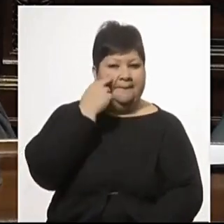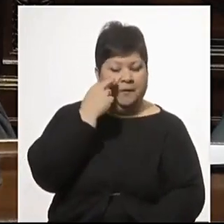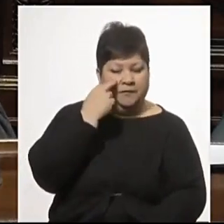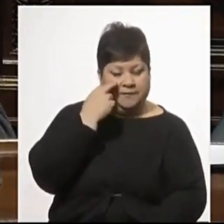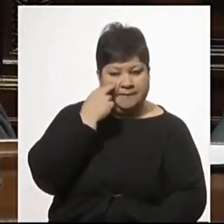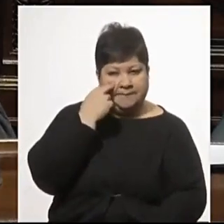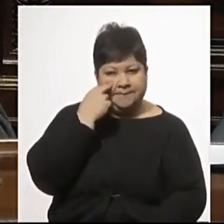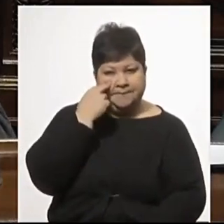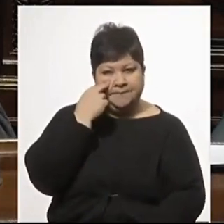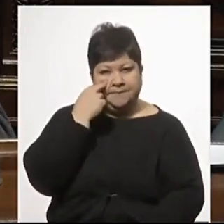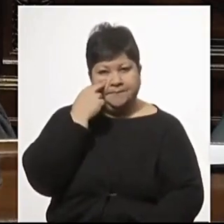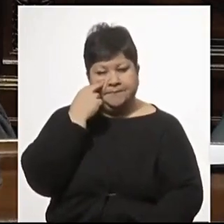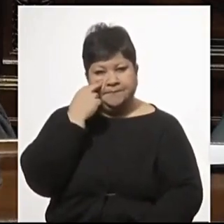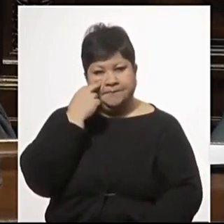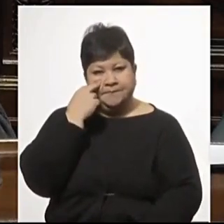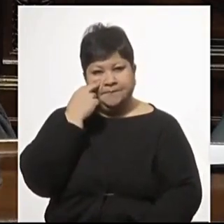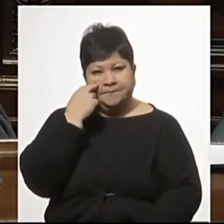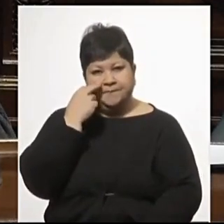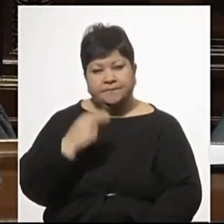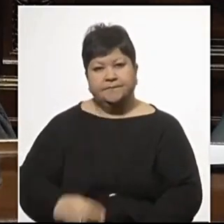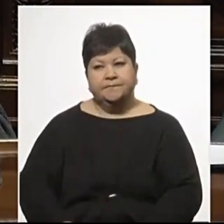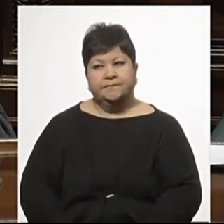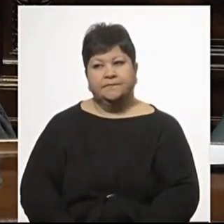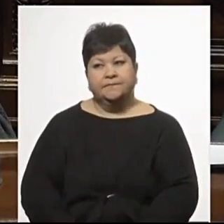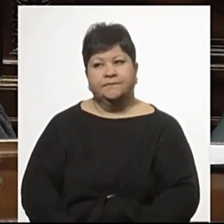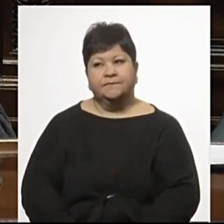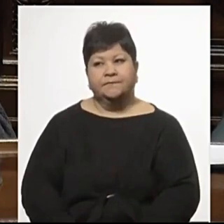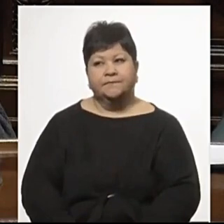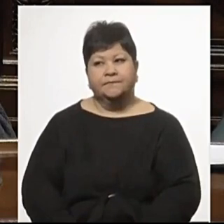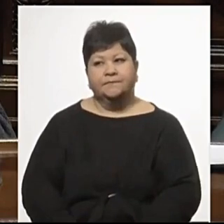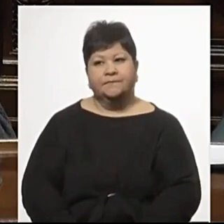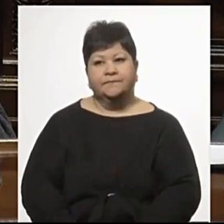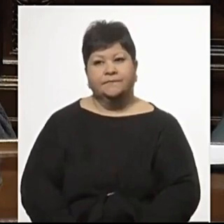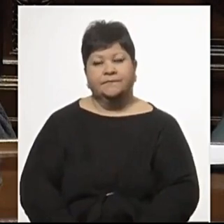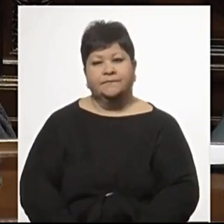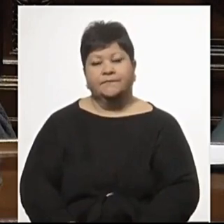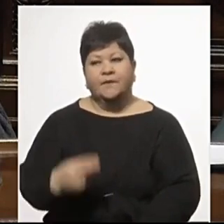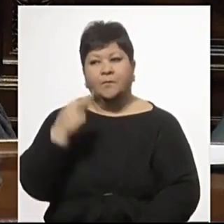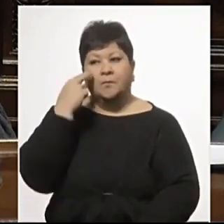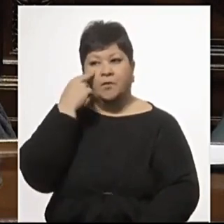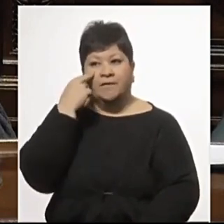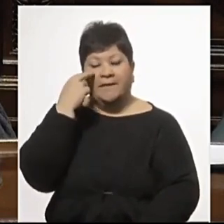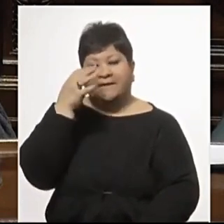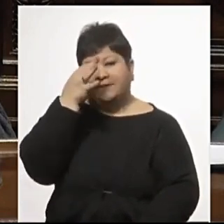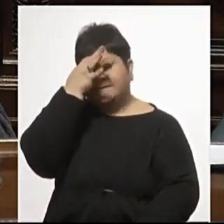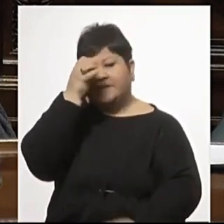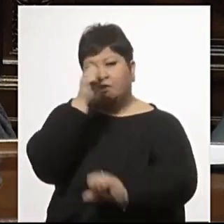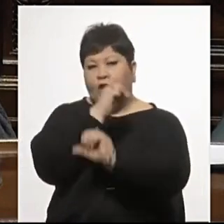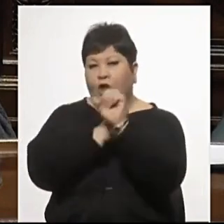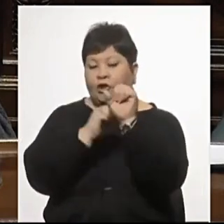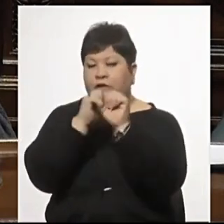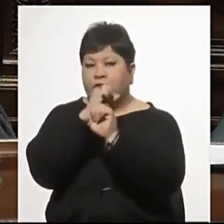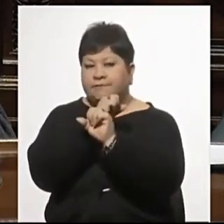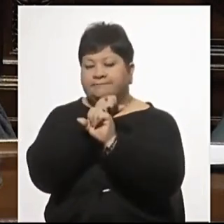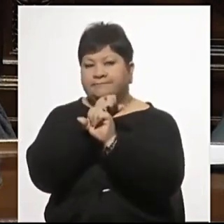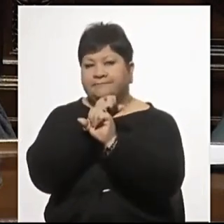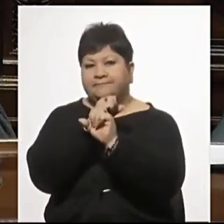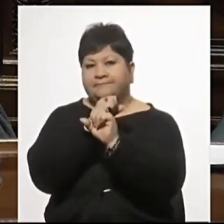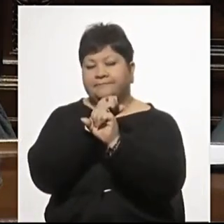problemas tecnológicos que son capaces